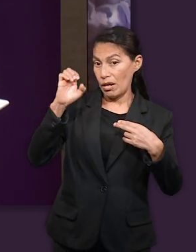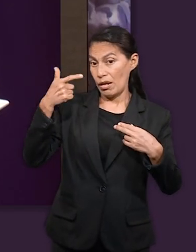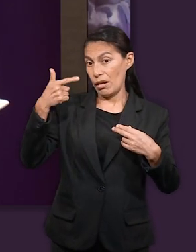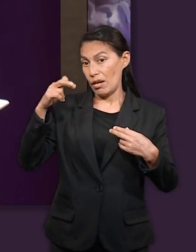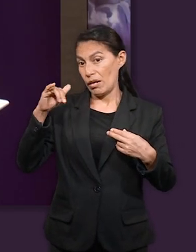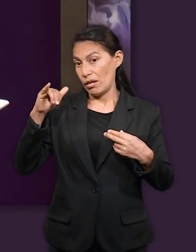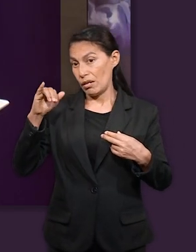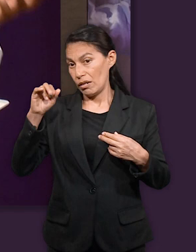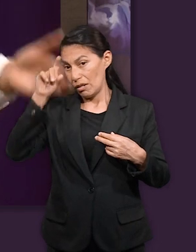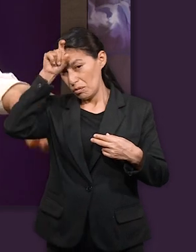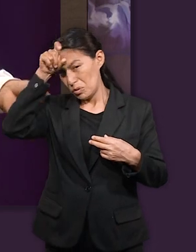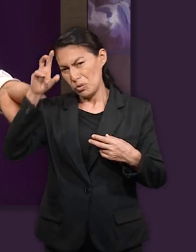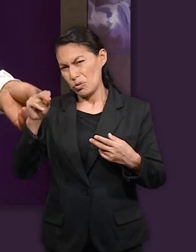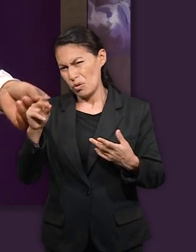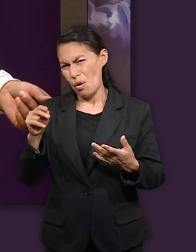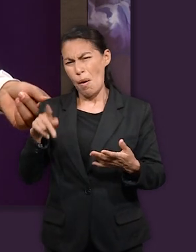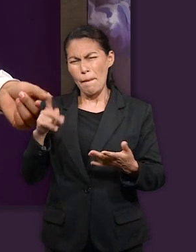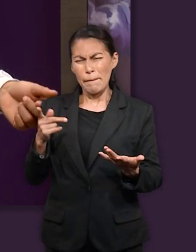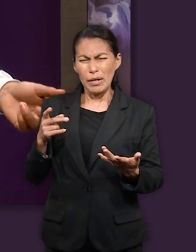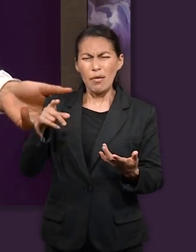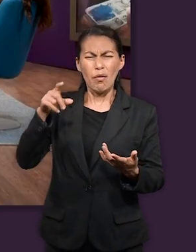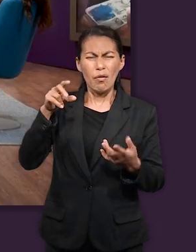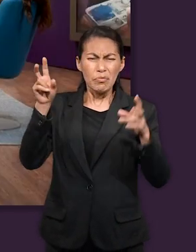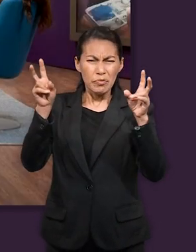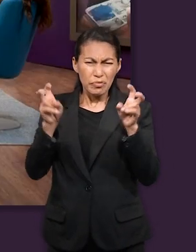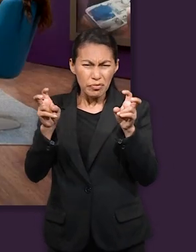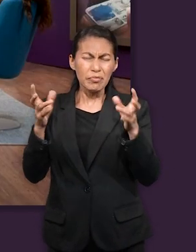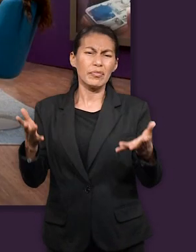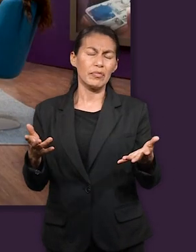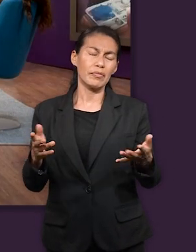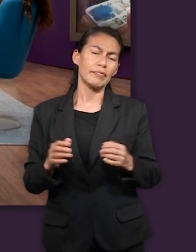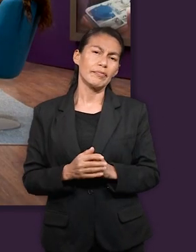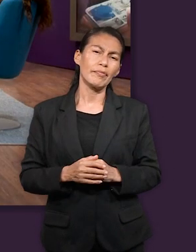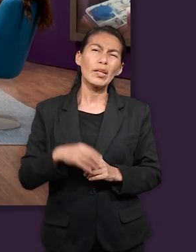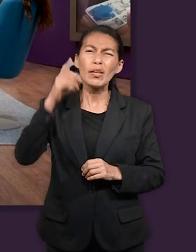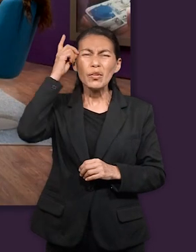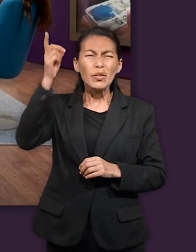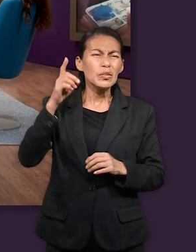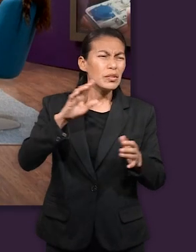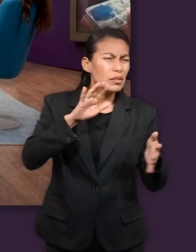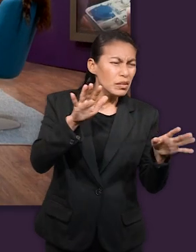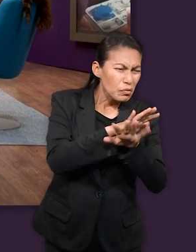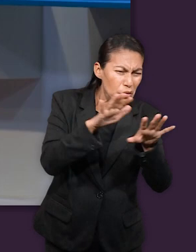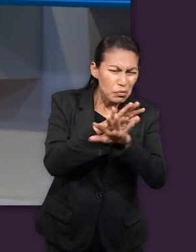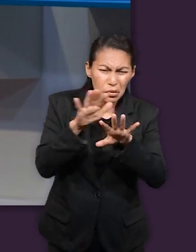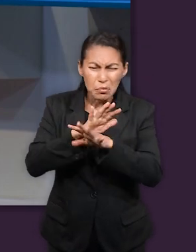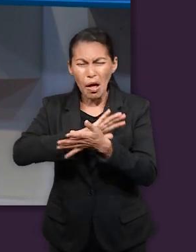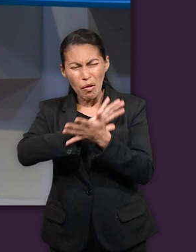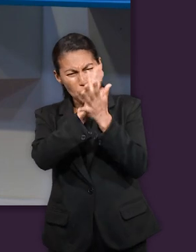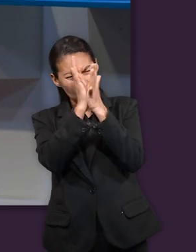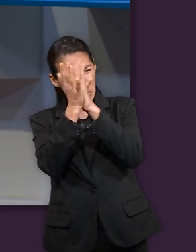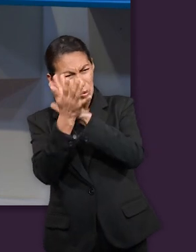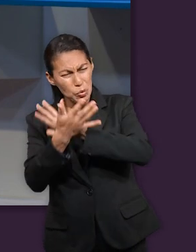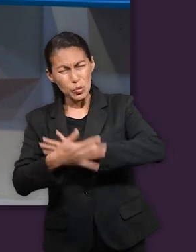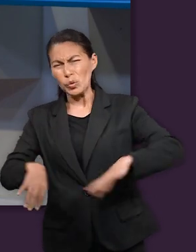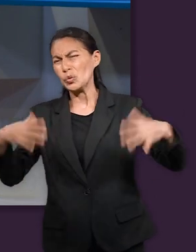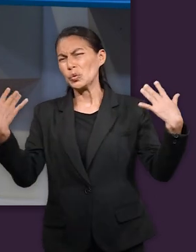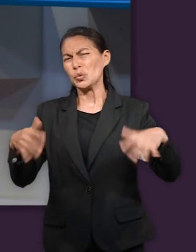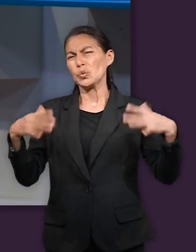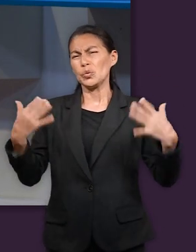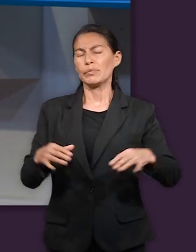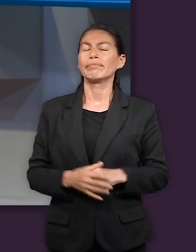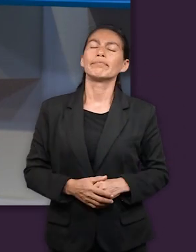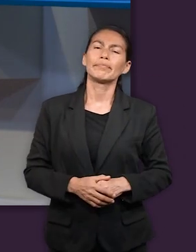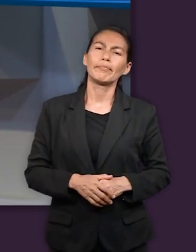venía del linaje real egipcio pues sí llegó a tener un título un título entonces vemos ahí lo que Dios